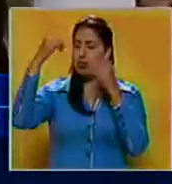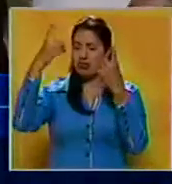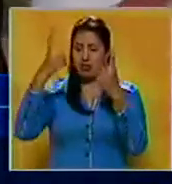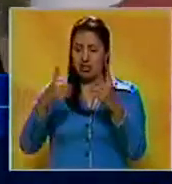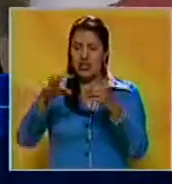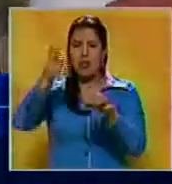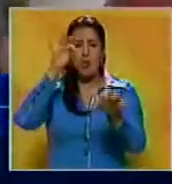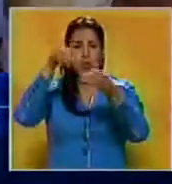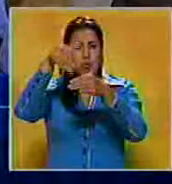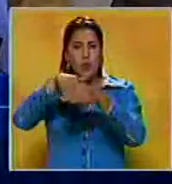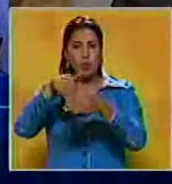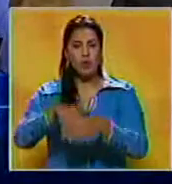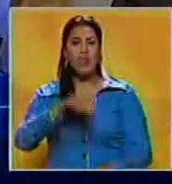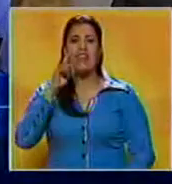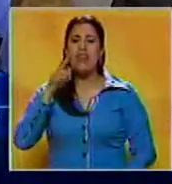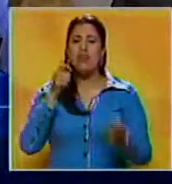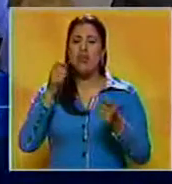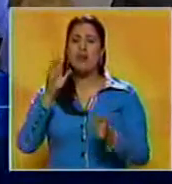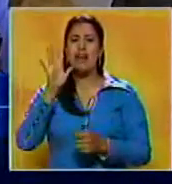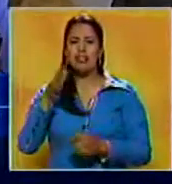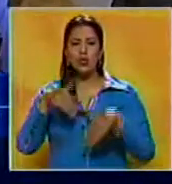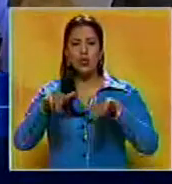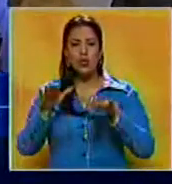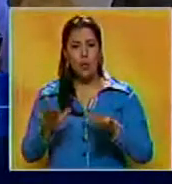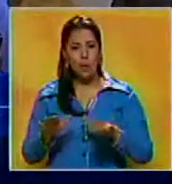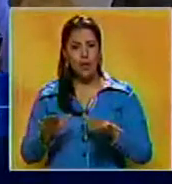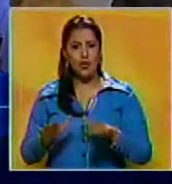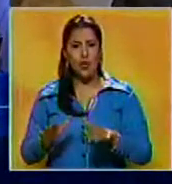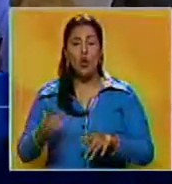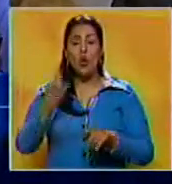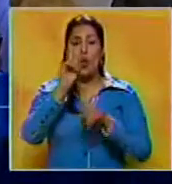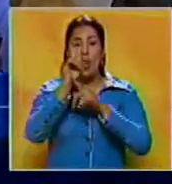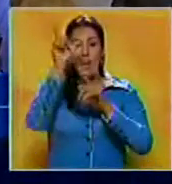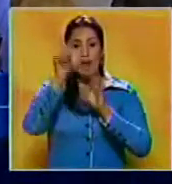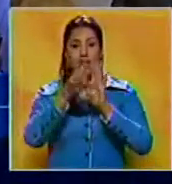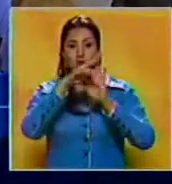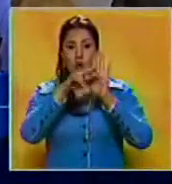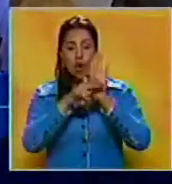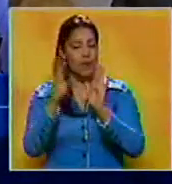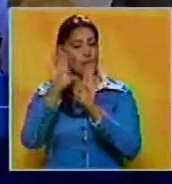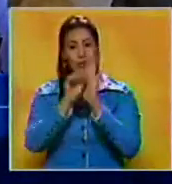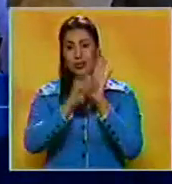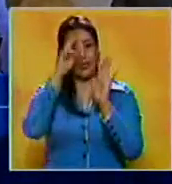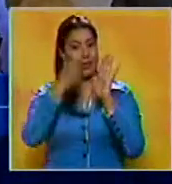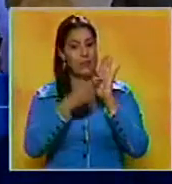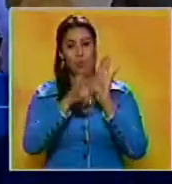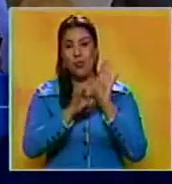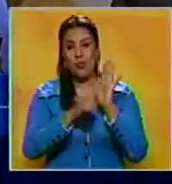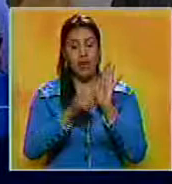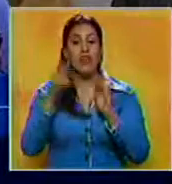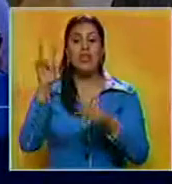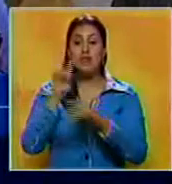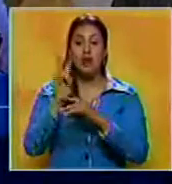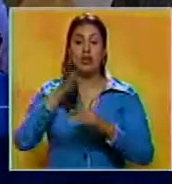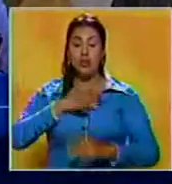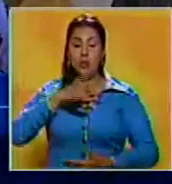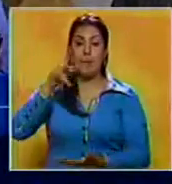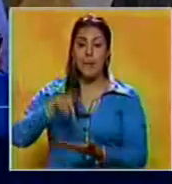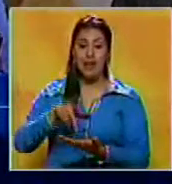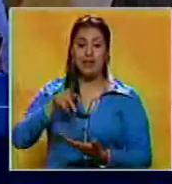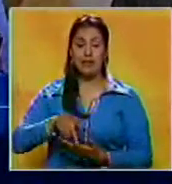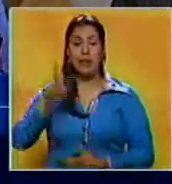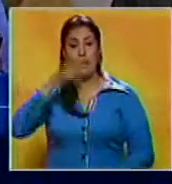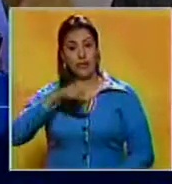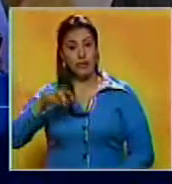y de forma soberana. Es una medida cautelar de suspensión de un decreto que es inconstitucional y que viola la participación